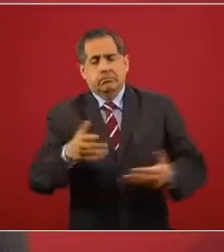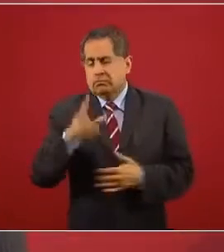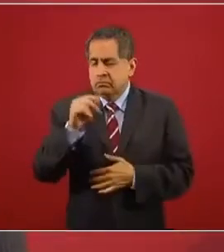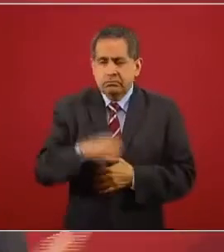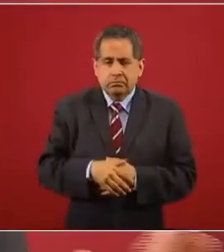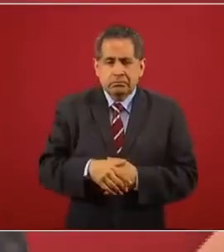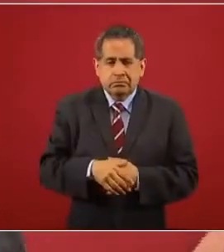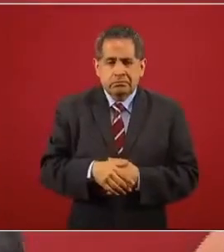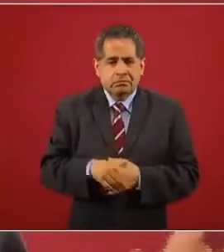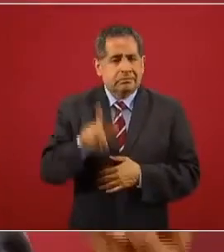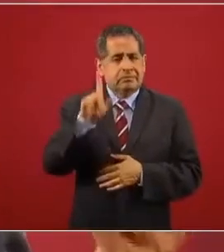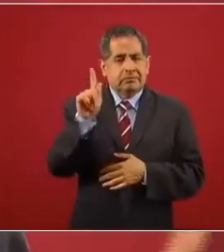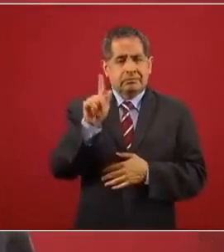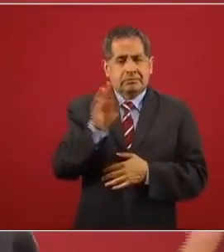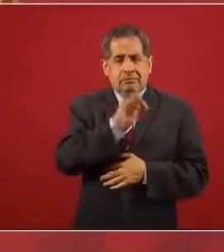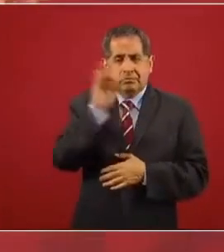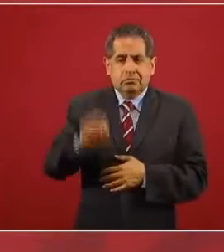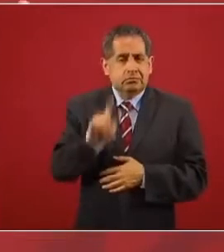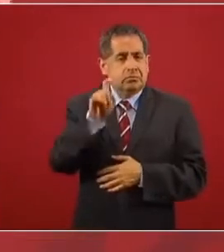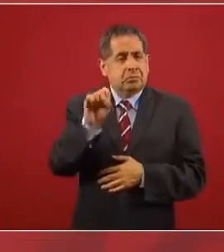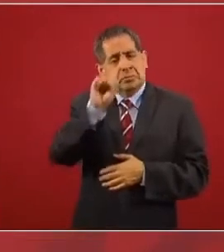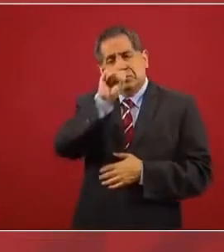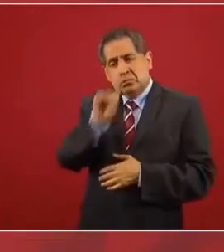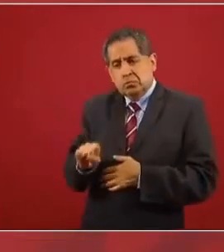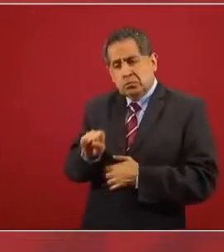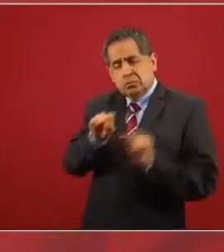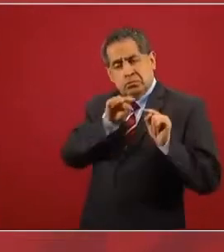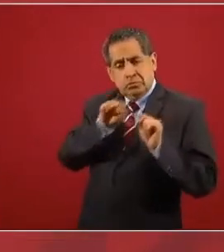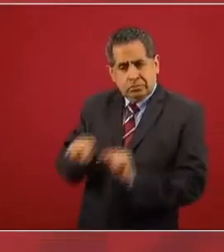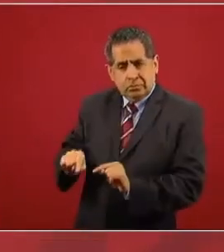el 70 por ciento del agua del país está en el sureste,